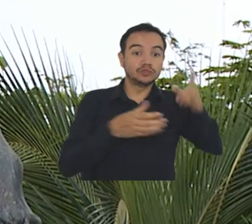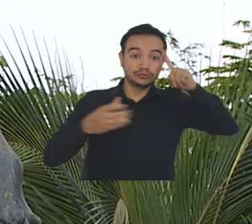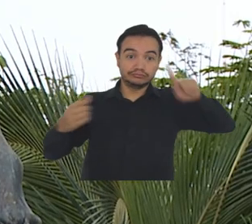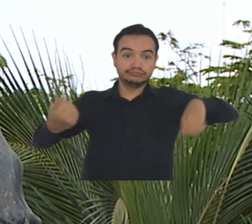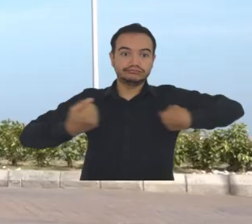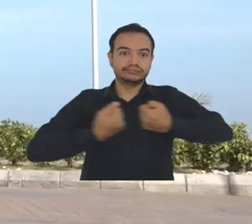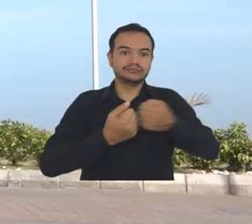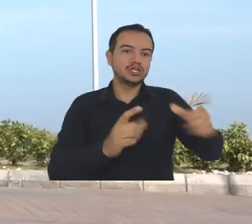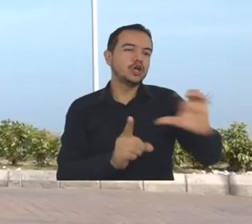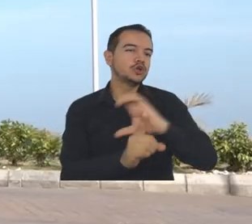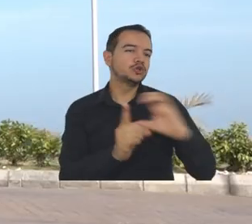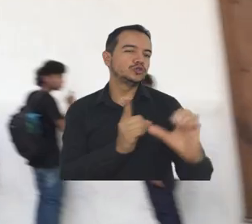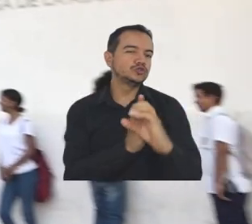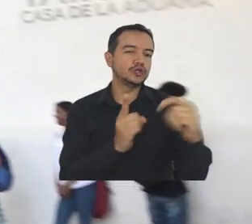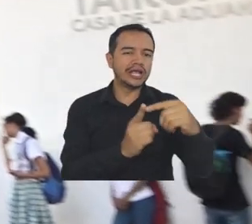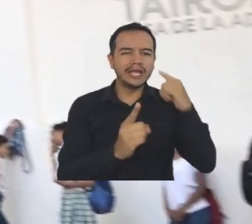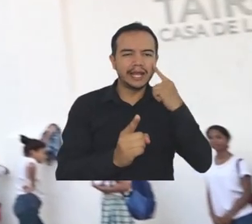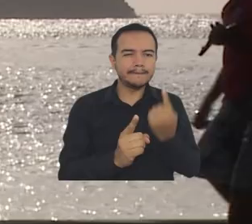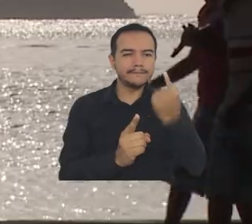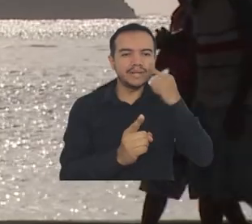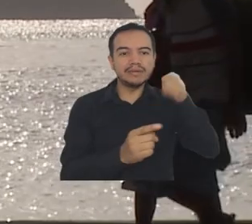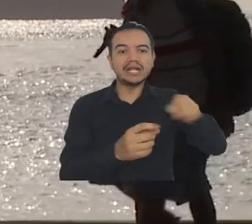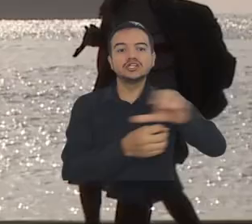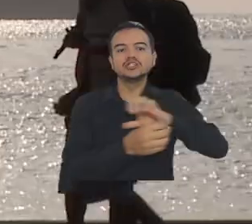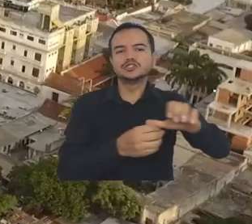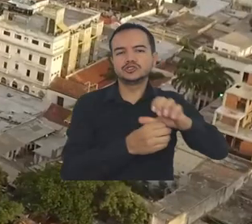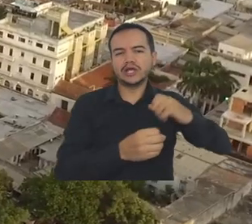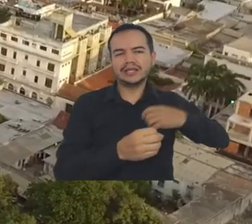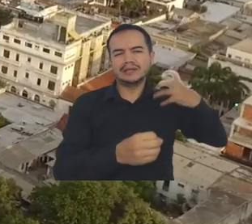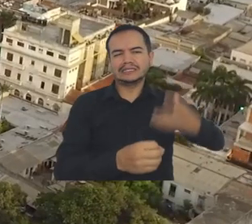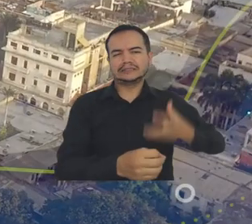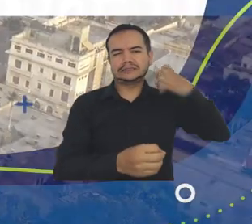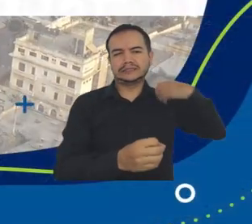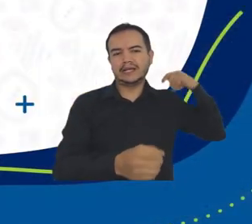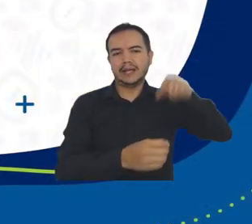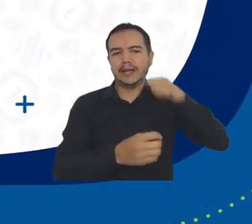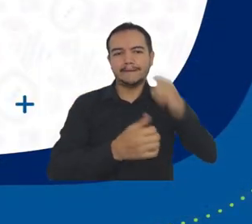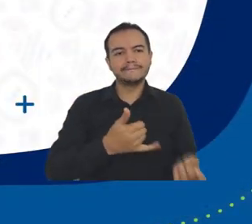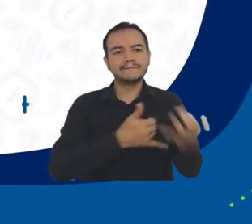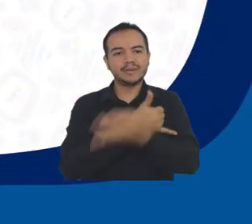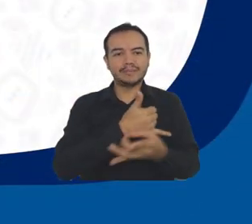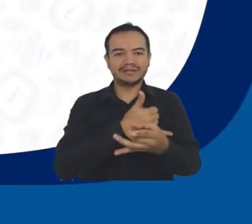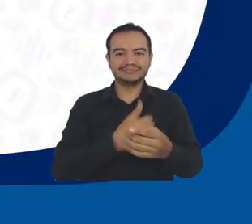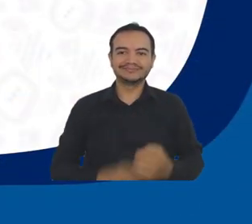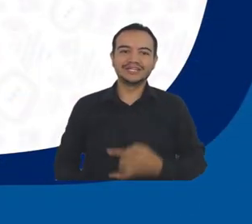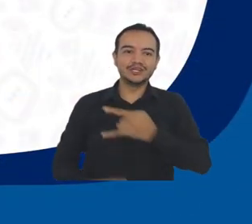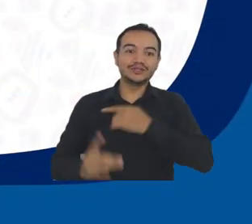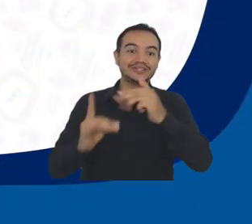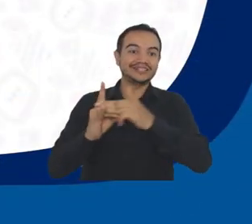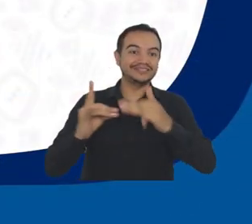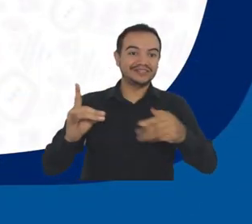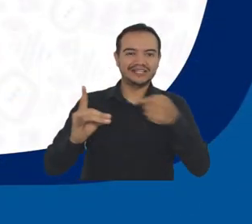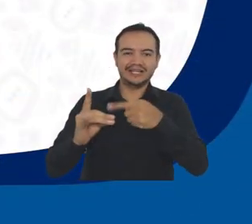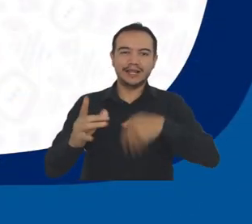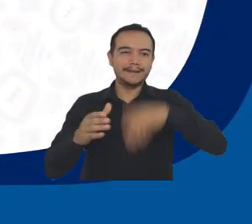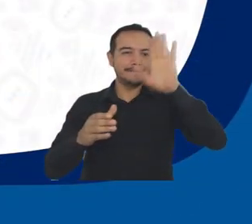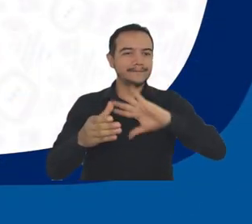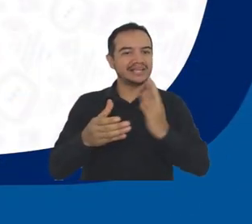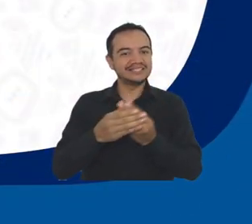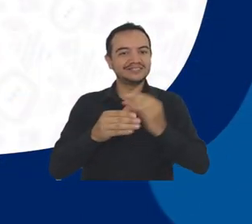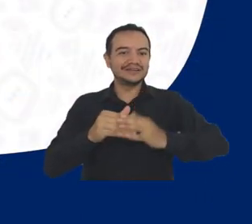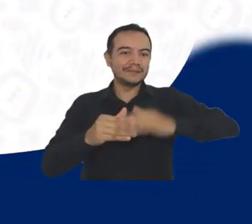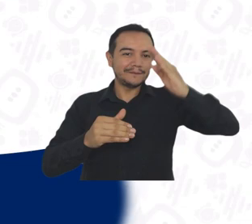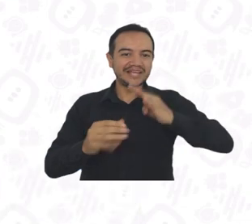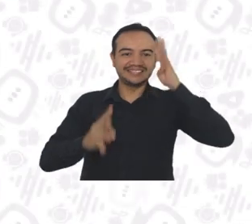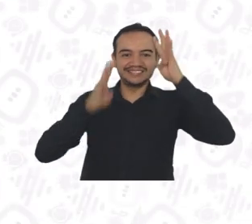aliados al rescate de la cultura e historia de la ciudad más antigua de Colombia. Universidad del Magdalena, aún